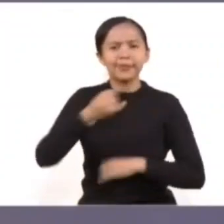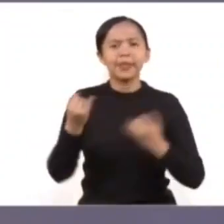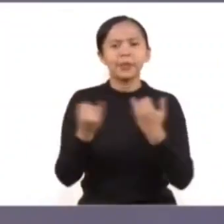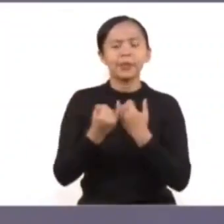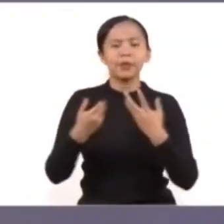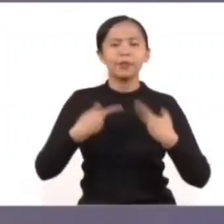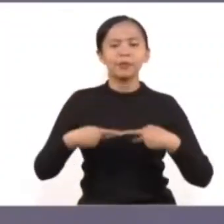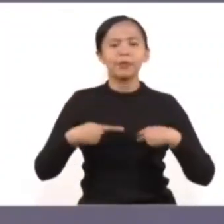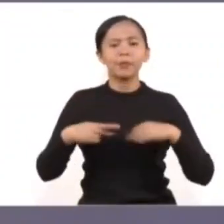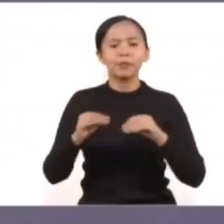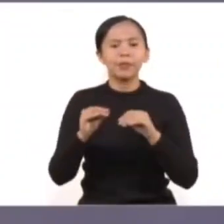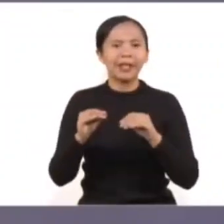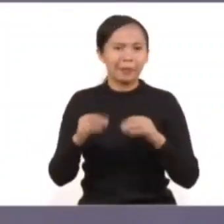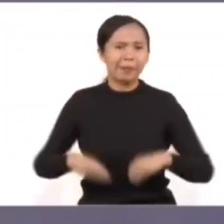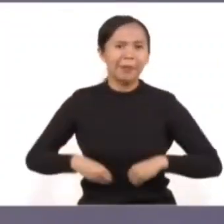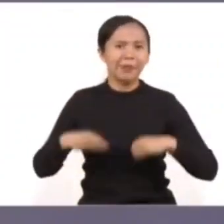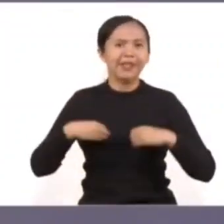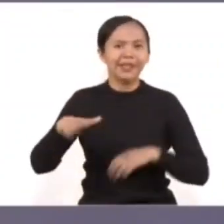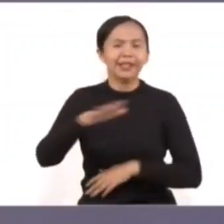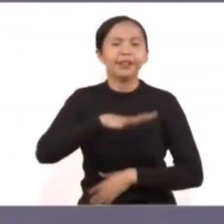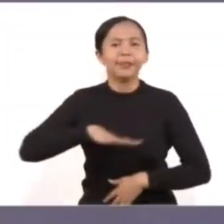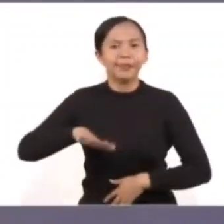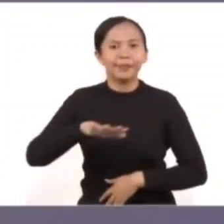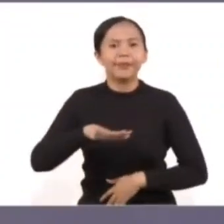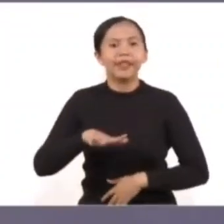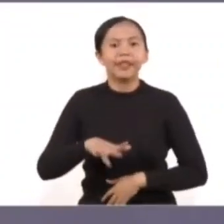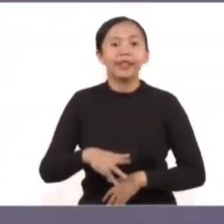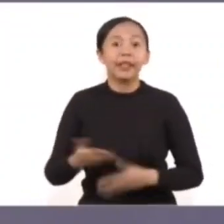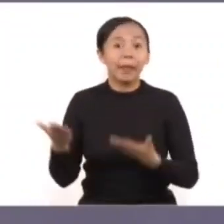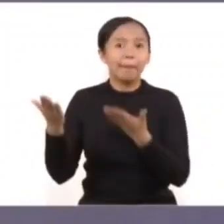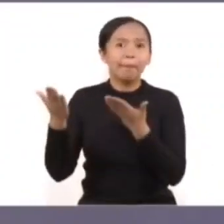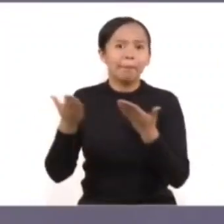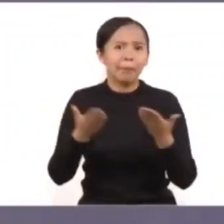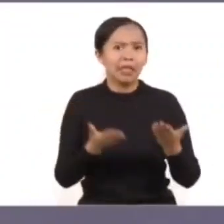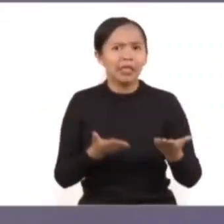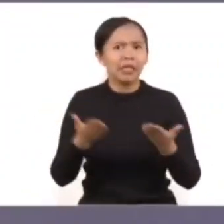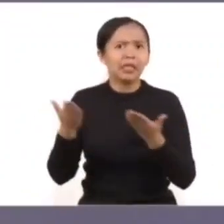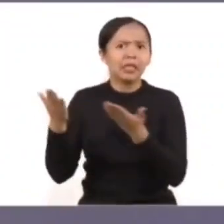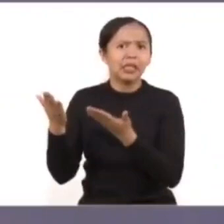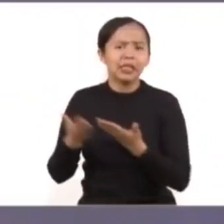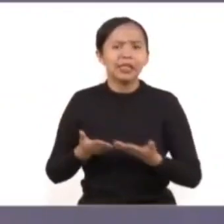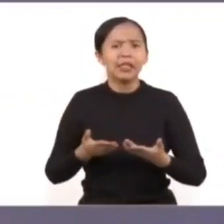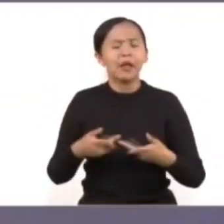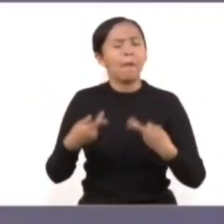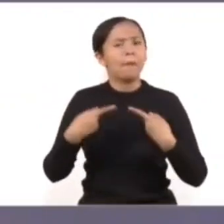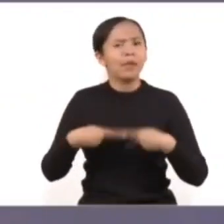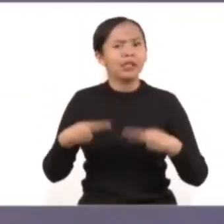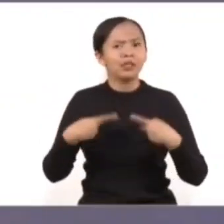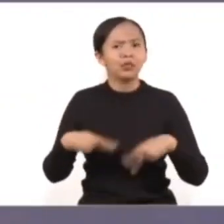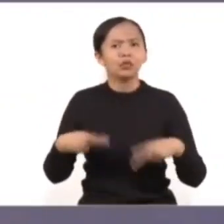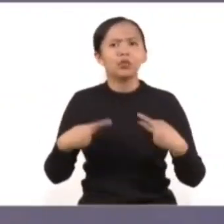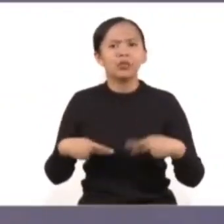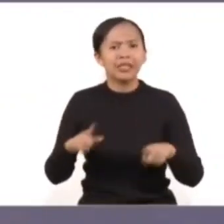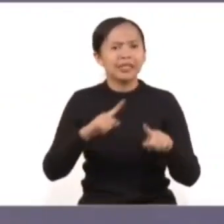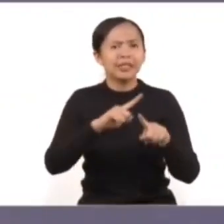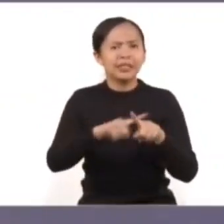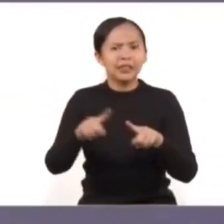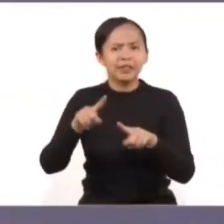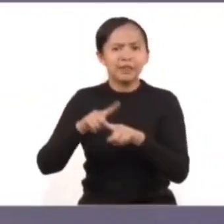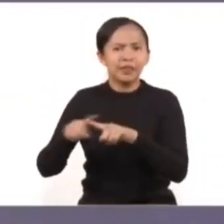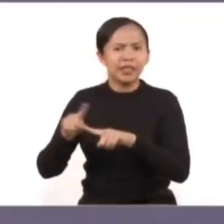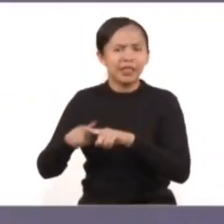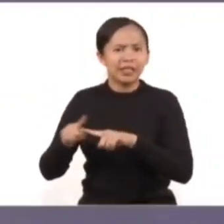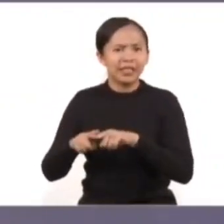ciudadanía. En este caso, en esta sesión, además, nos acompañan figuras docentes de diversas